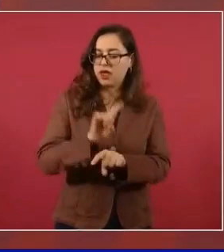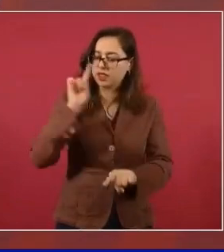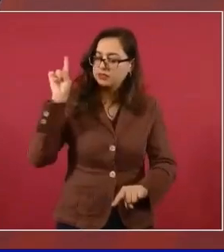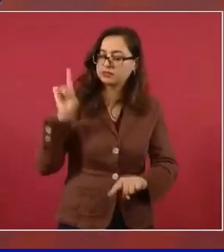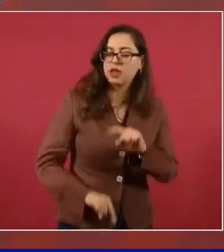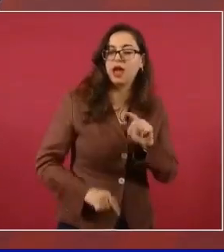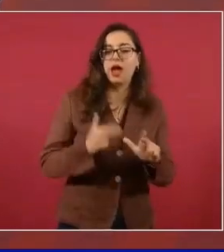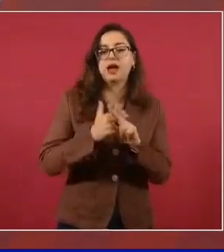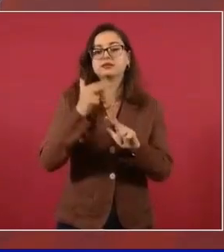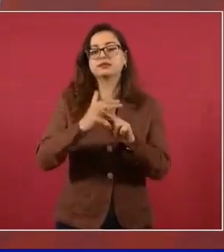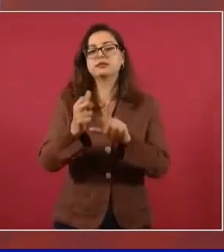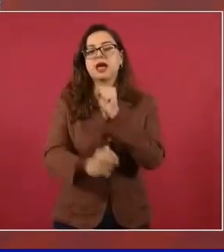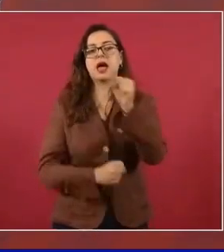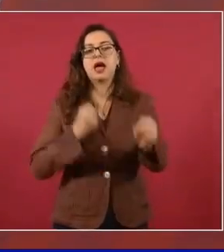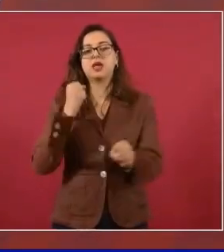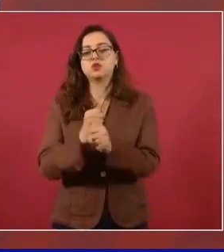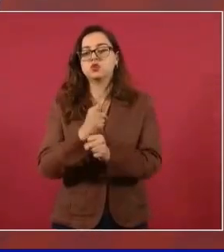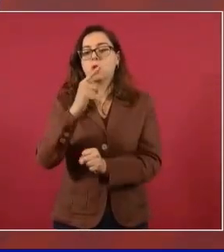hasta 1914,